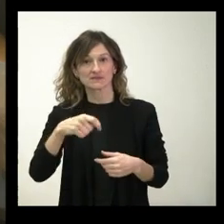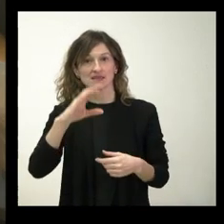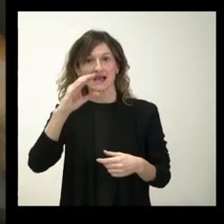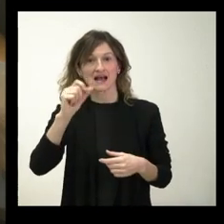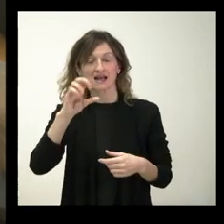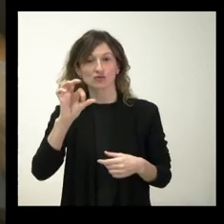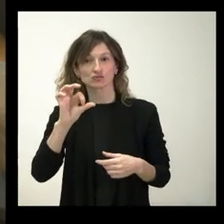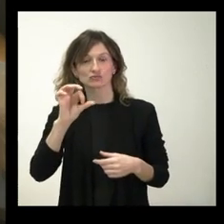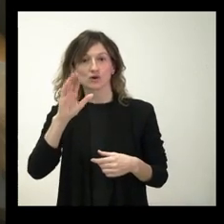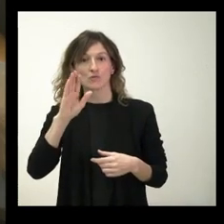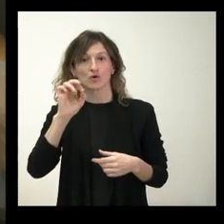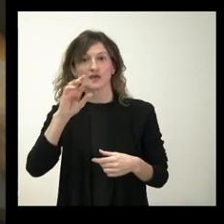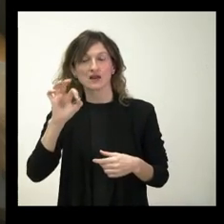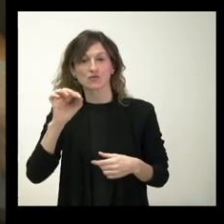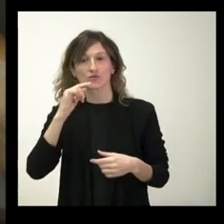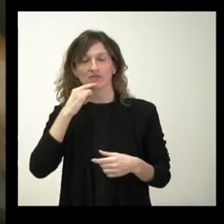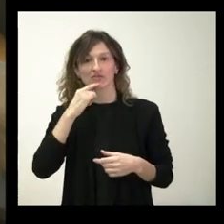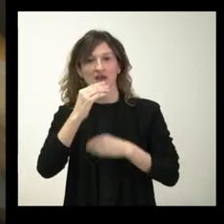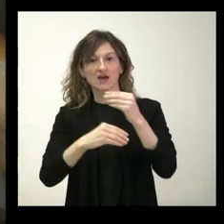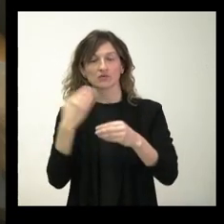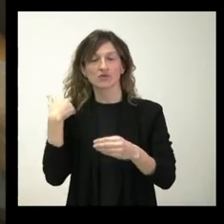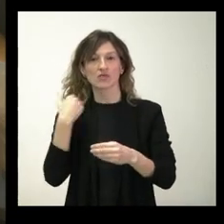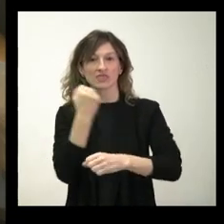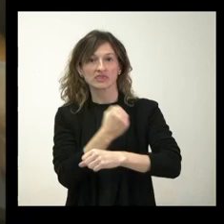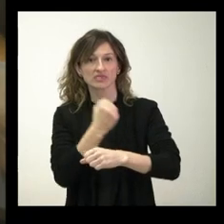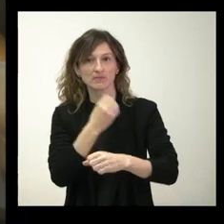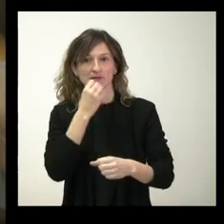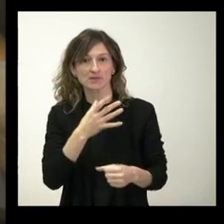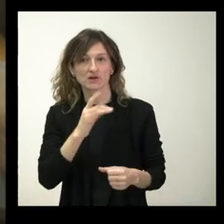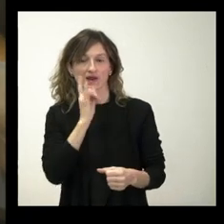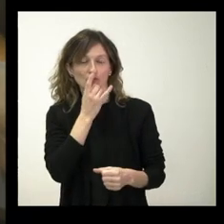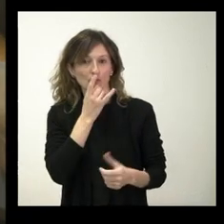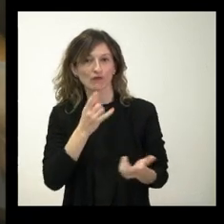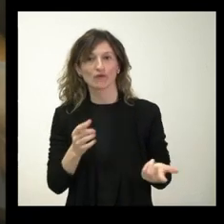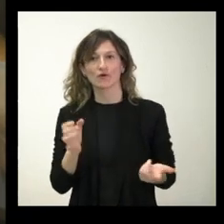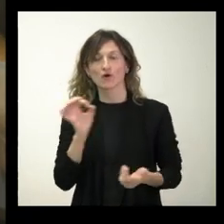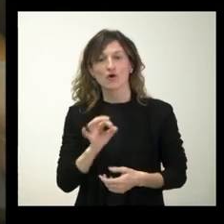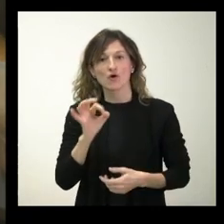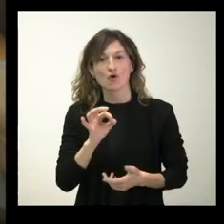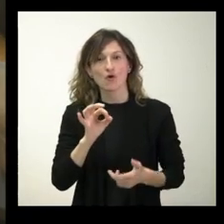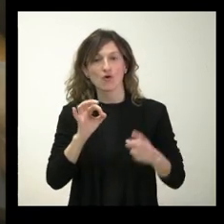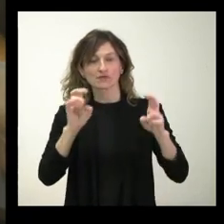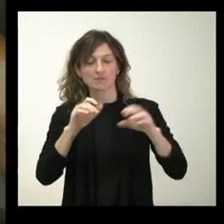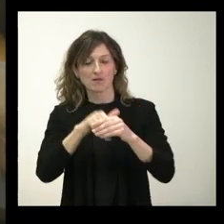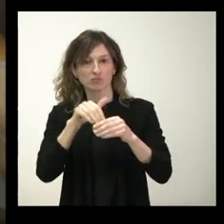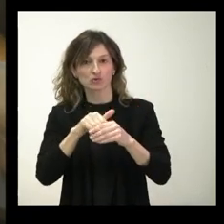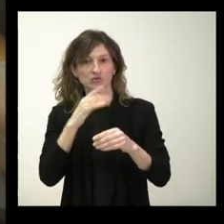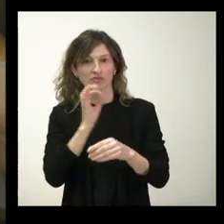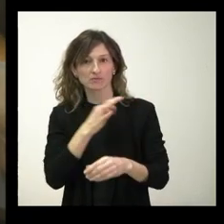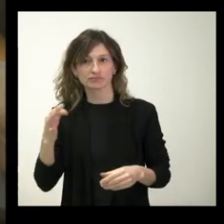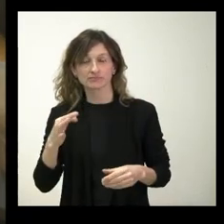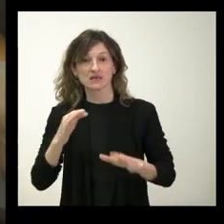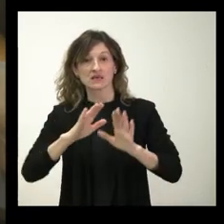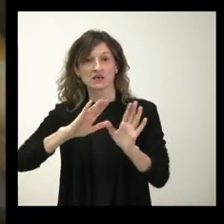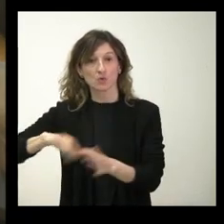actuvo correctamente en el último pleno de diciembre, cuando se produjo ese error o ese baile en los votos. Y, por último,